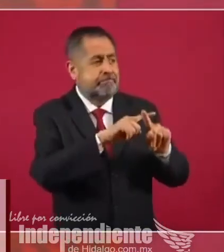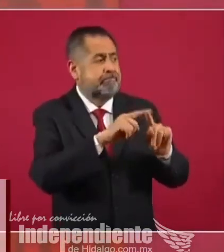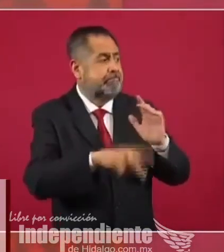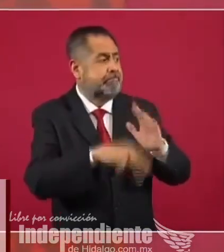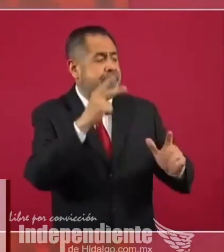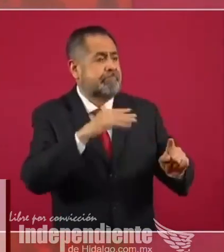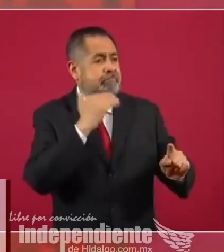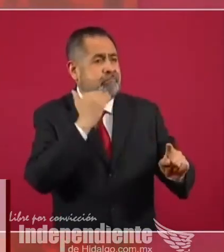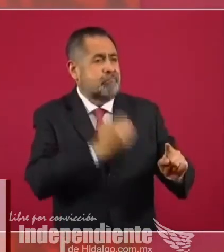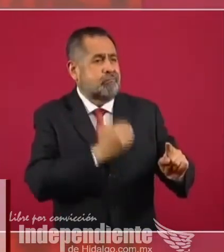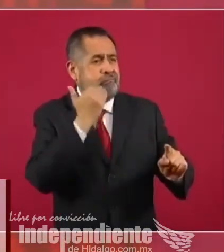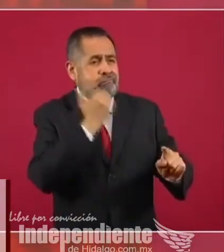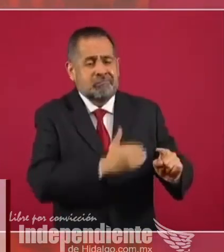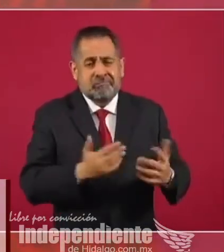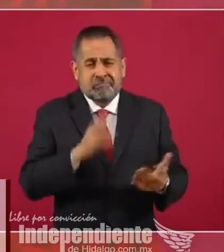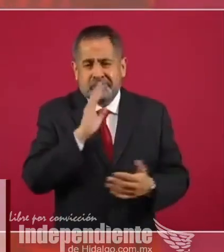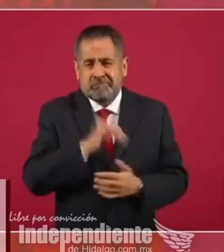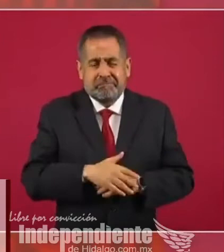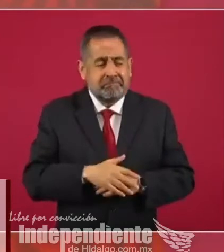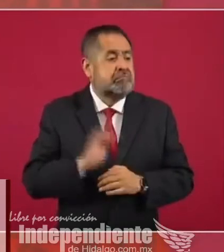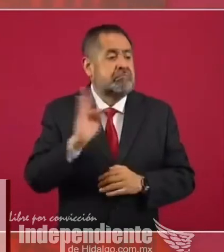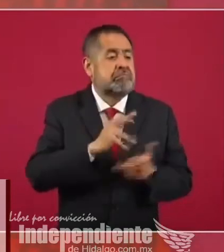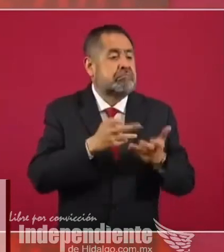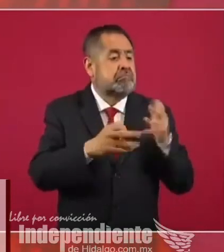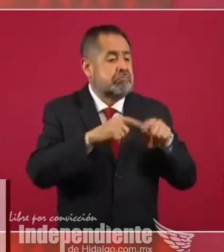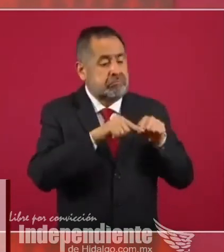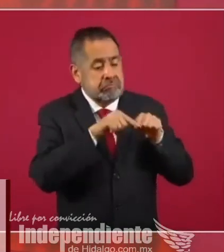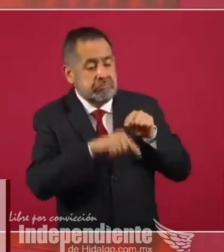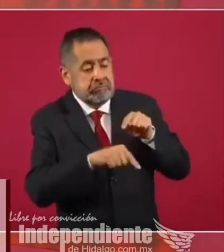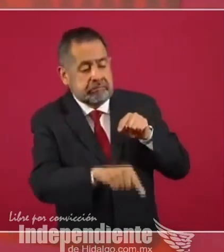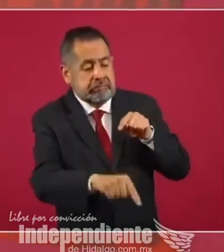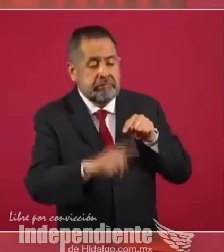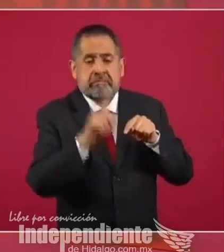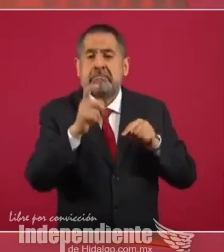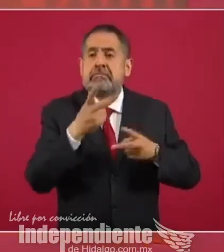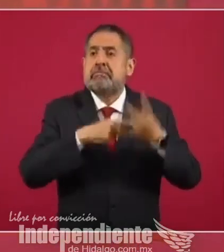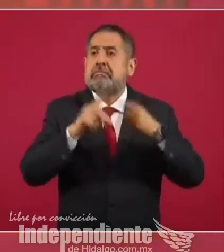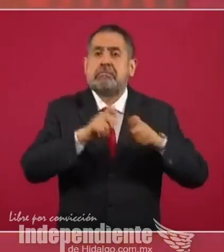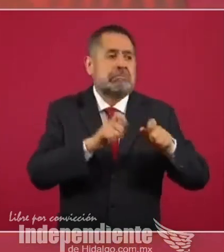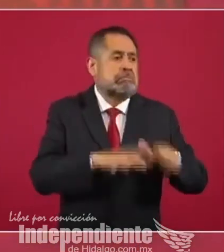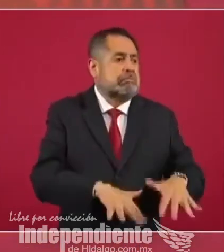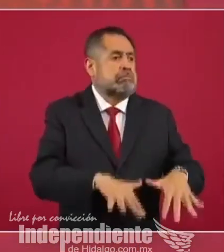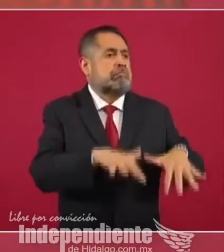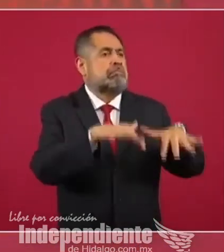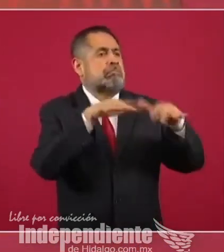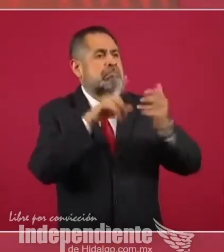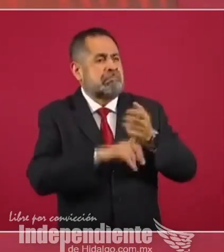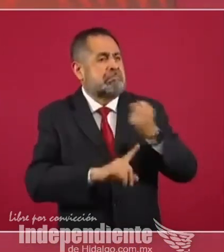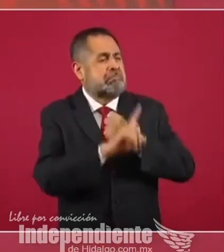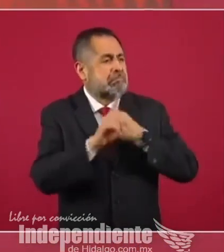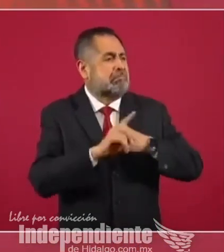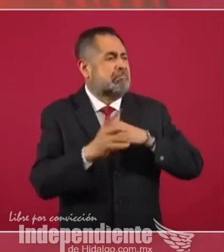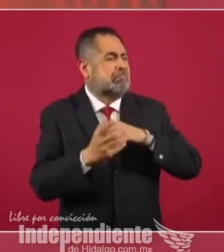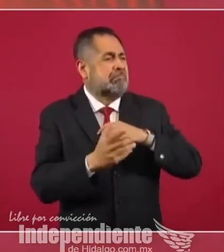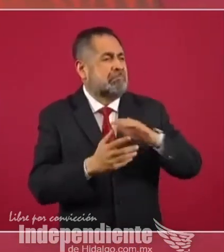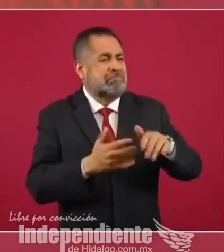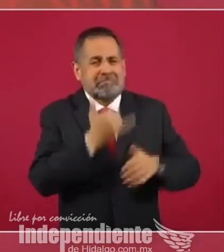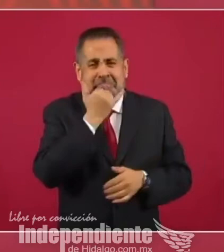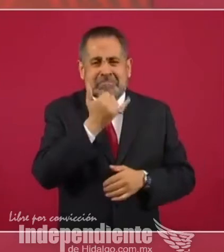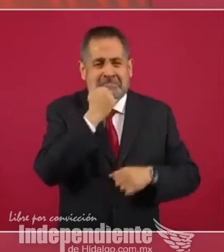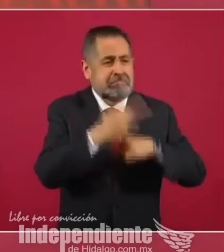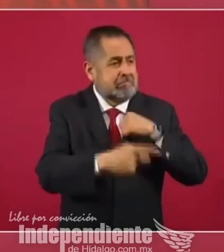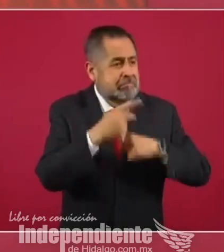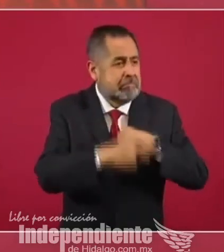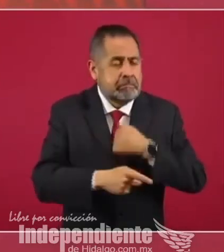Si están en zonas bajas, inundables o en zonas de riesgo,